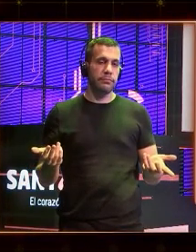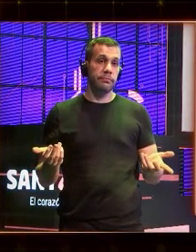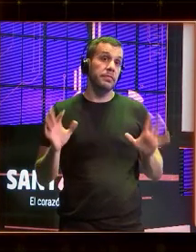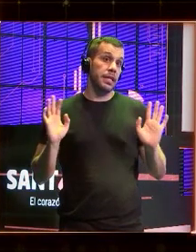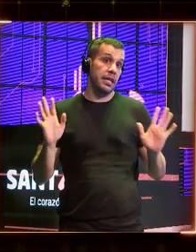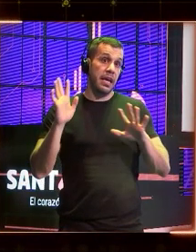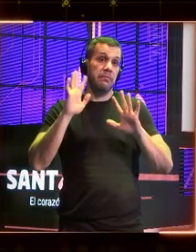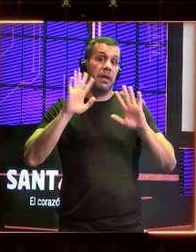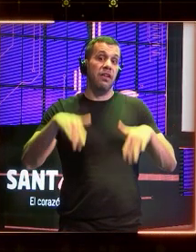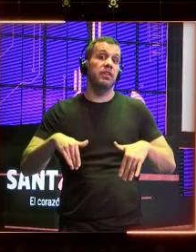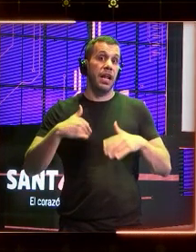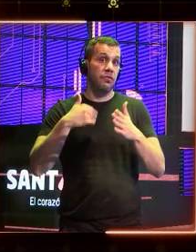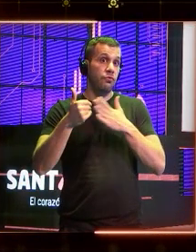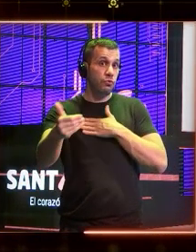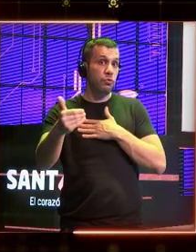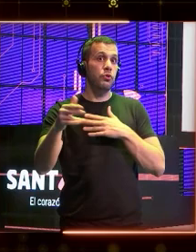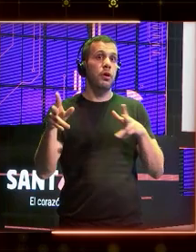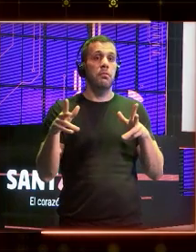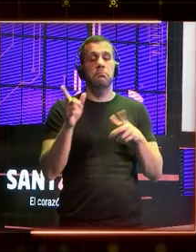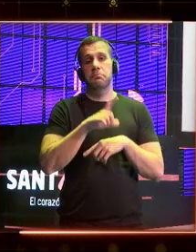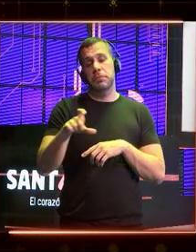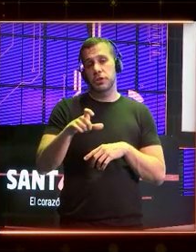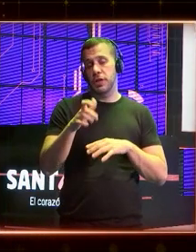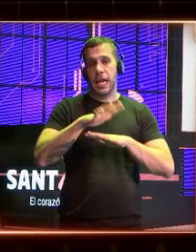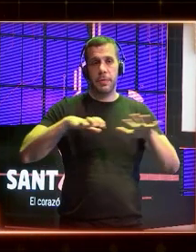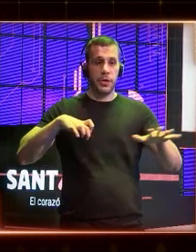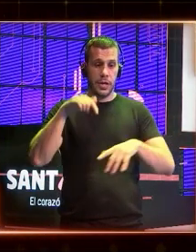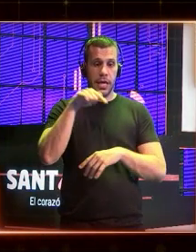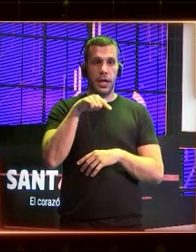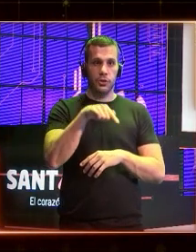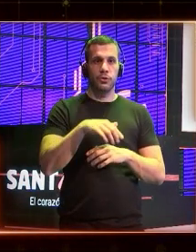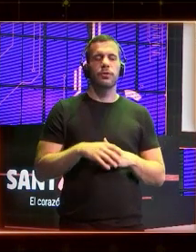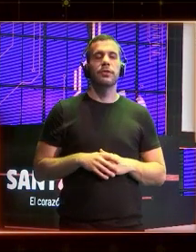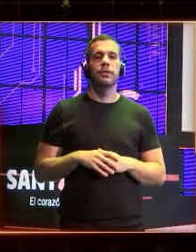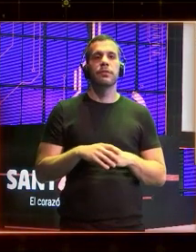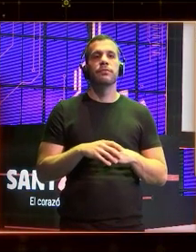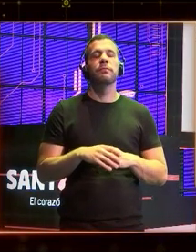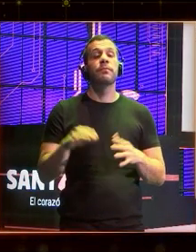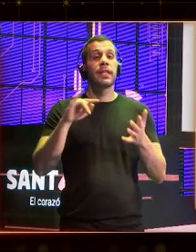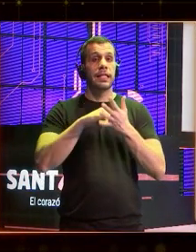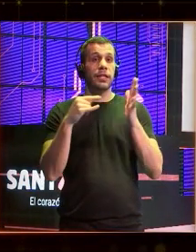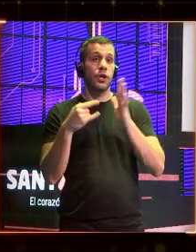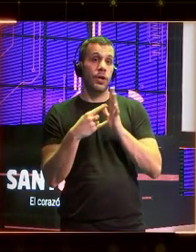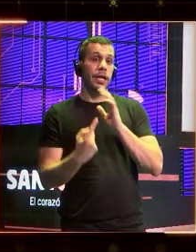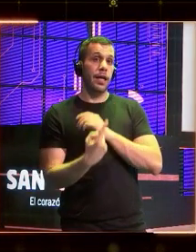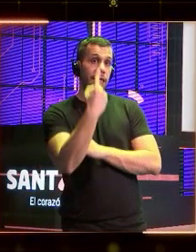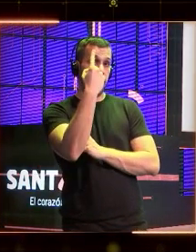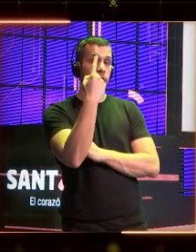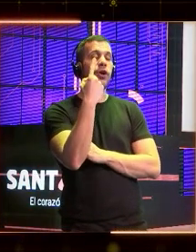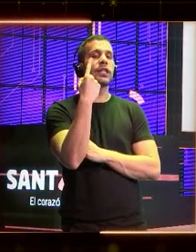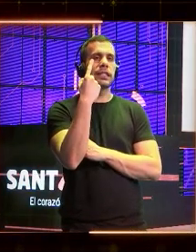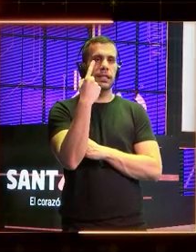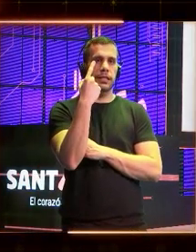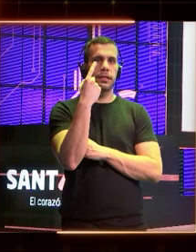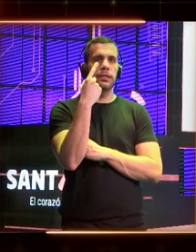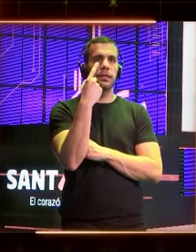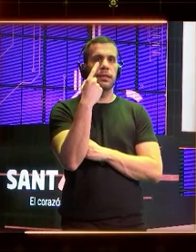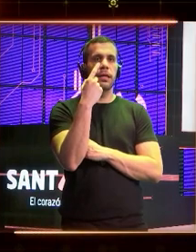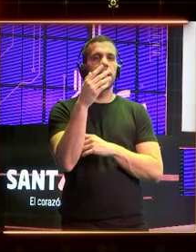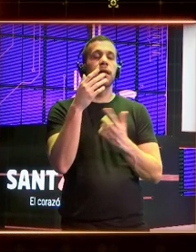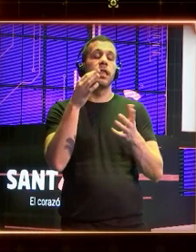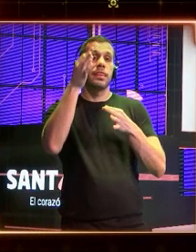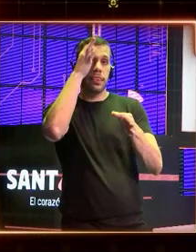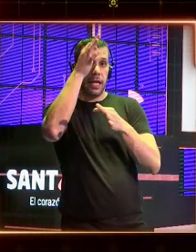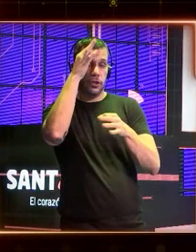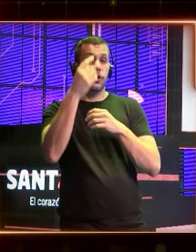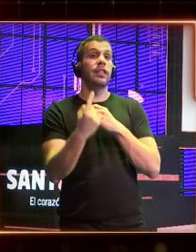parte de la población del futuro. Resulta que toda la tecnología se está desarrollando con capacidades del norte global, con datos del norte global